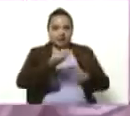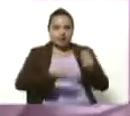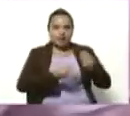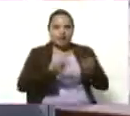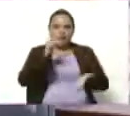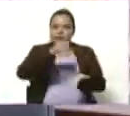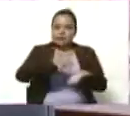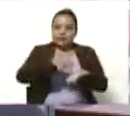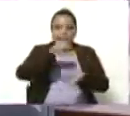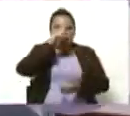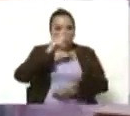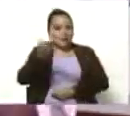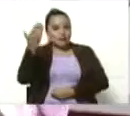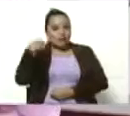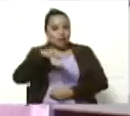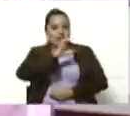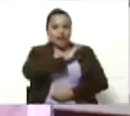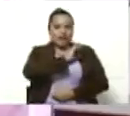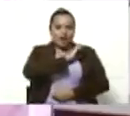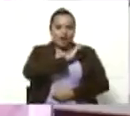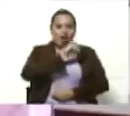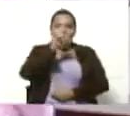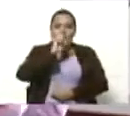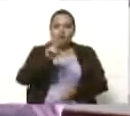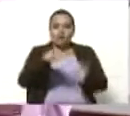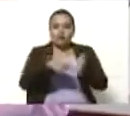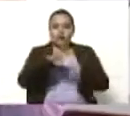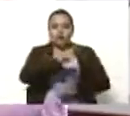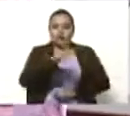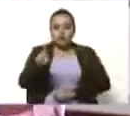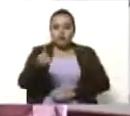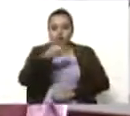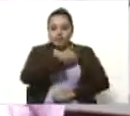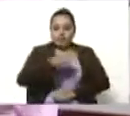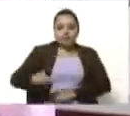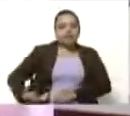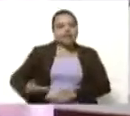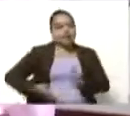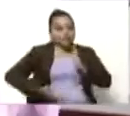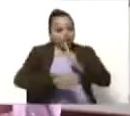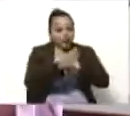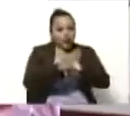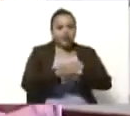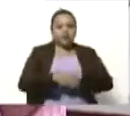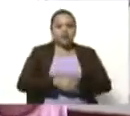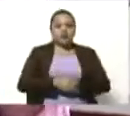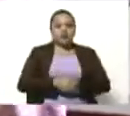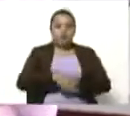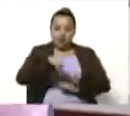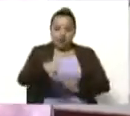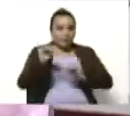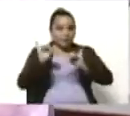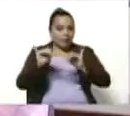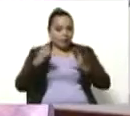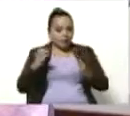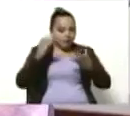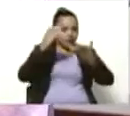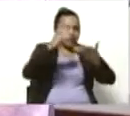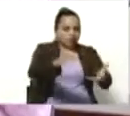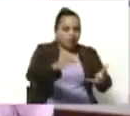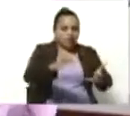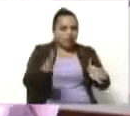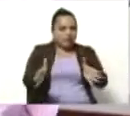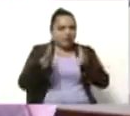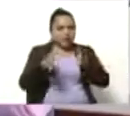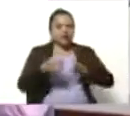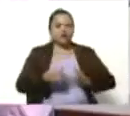participen. El año pasado, en enero del 2021, el presidente fue quien entregó este premio.